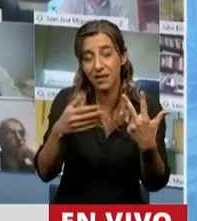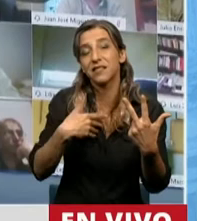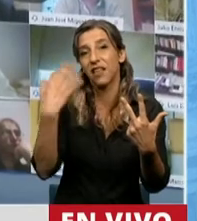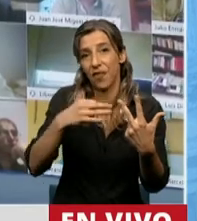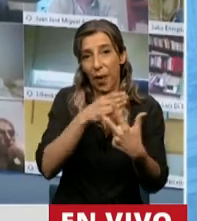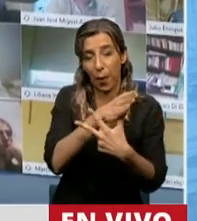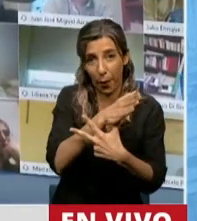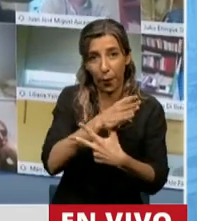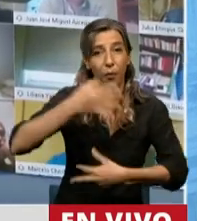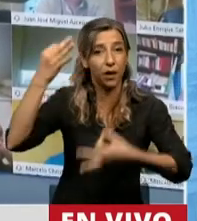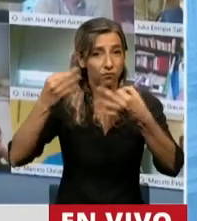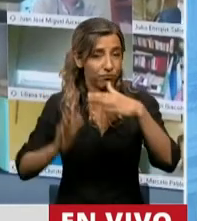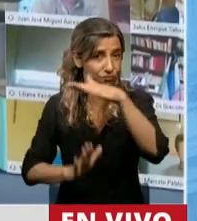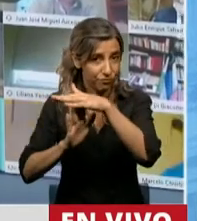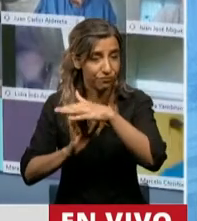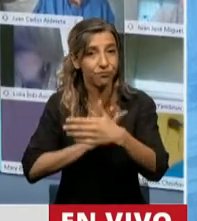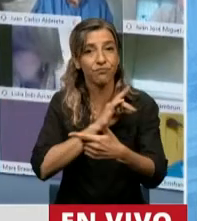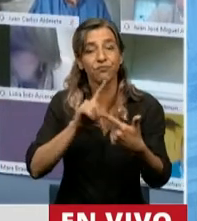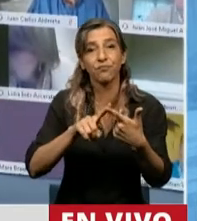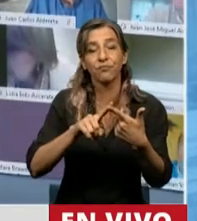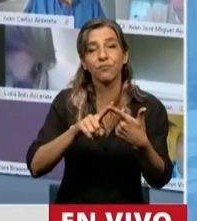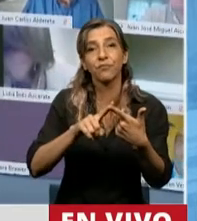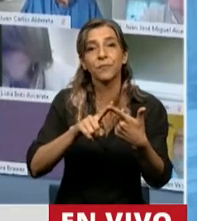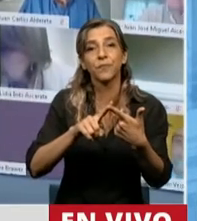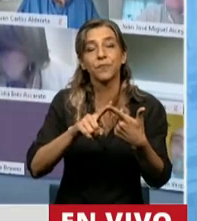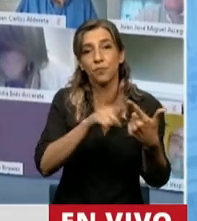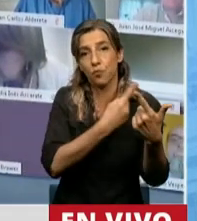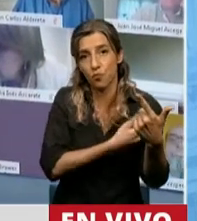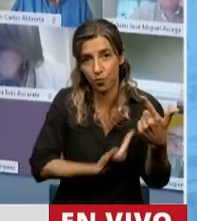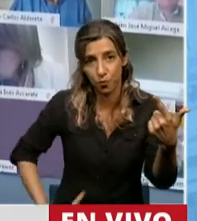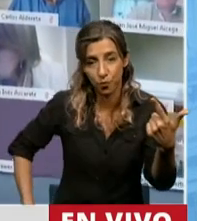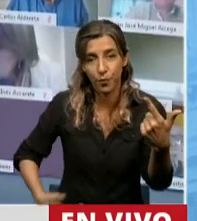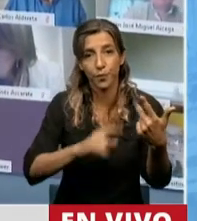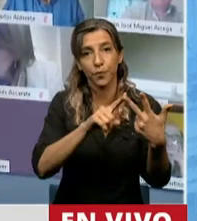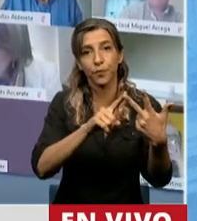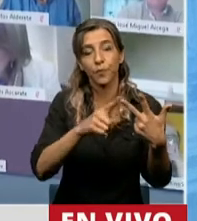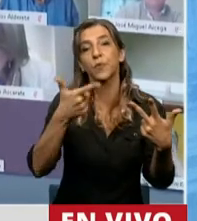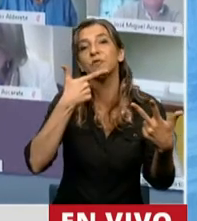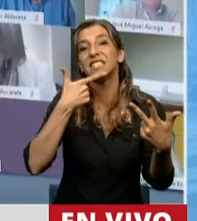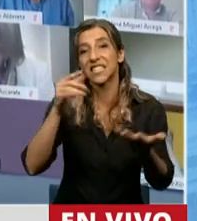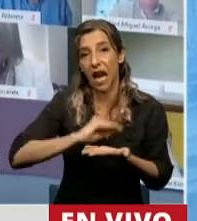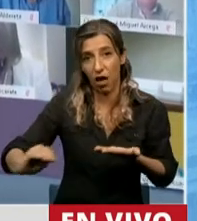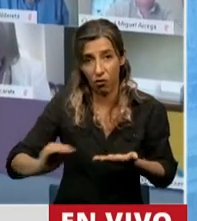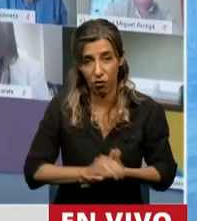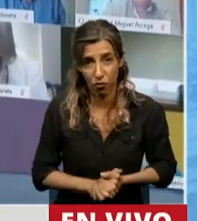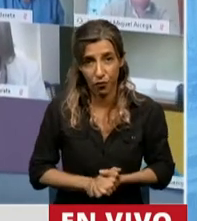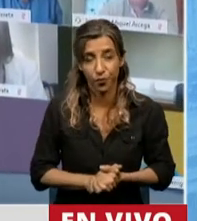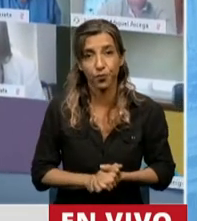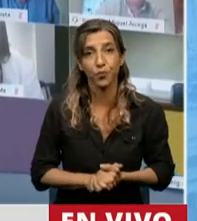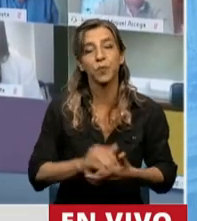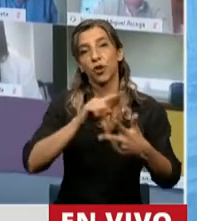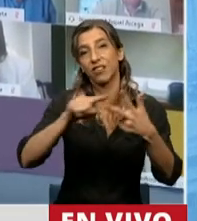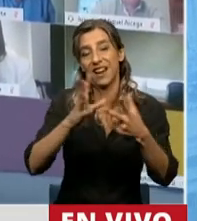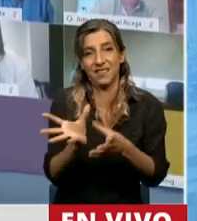Consejo de la Magistratura, el Poder Ejecutivo y el Senado de la Nación. ¿Y por qué